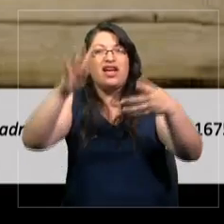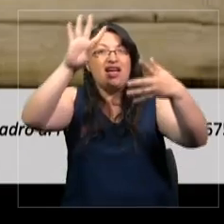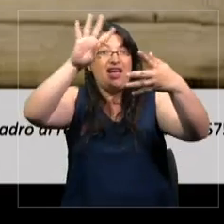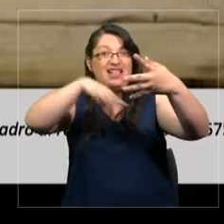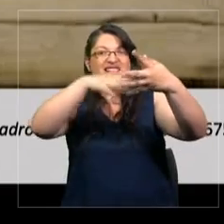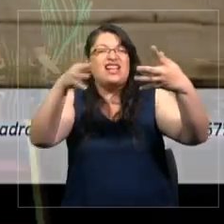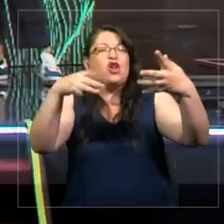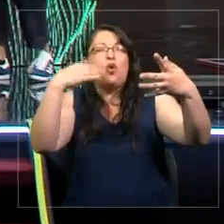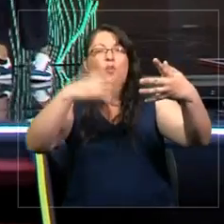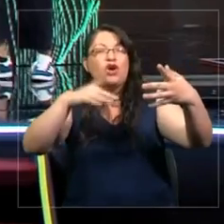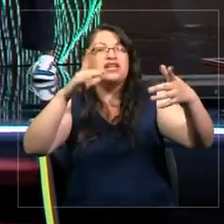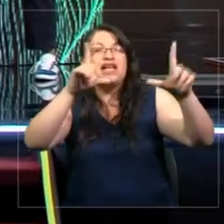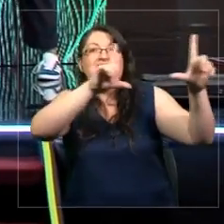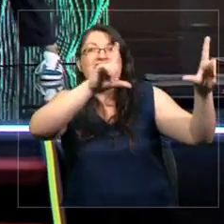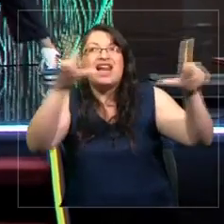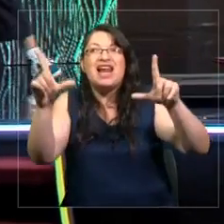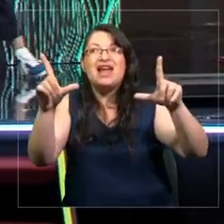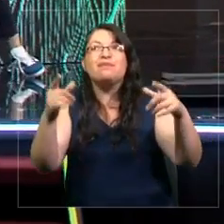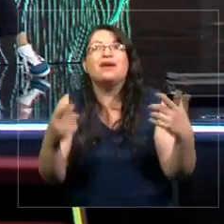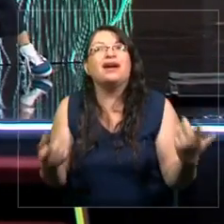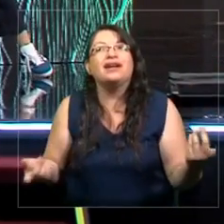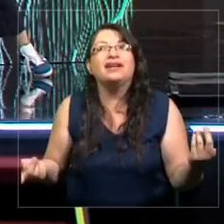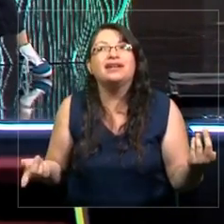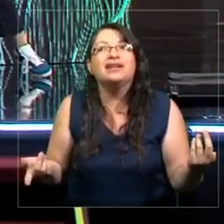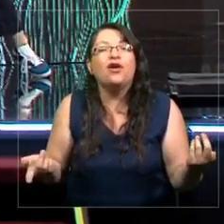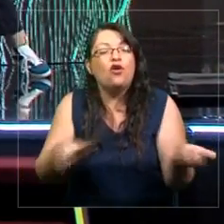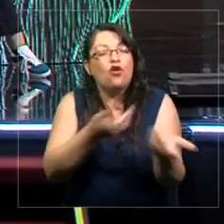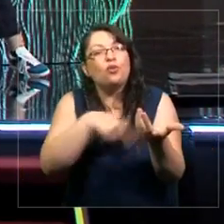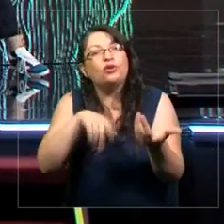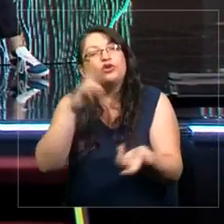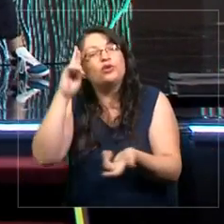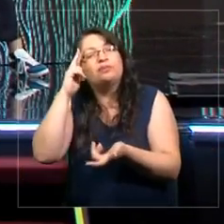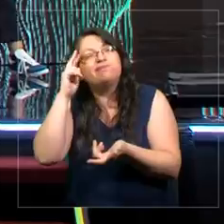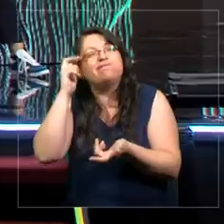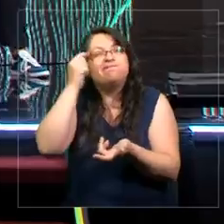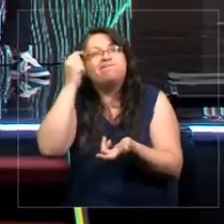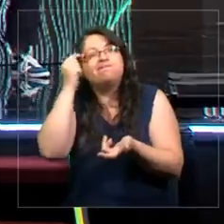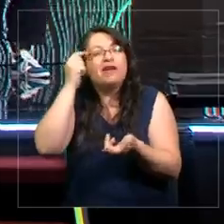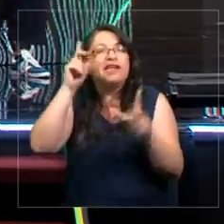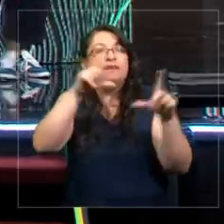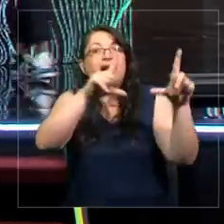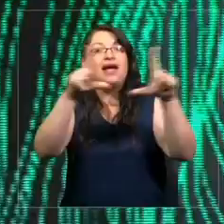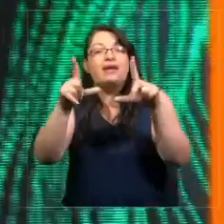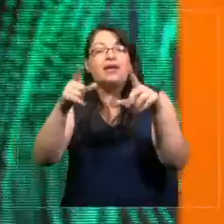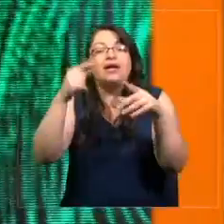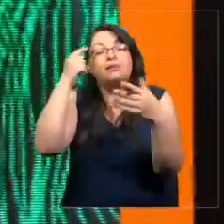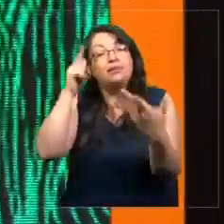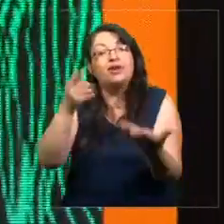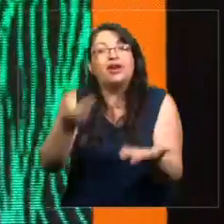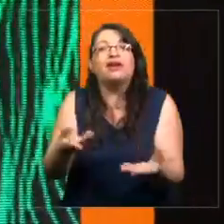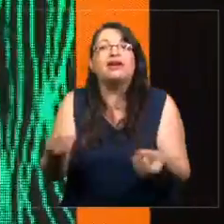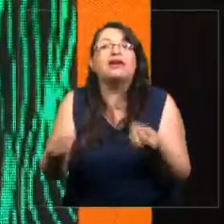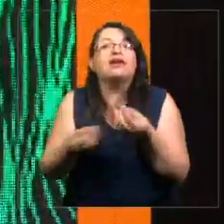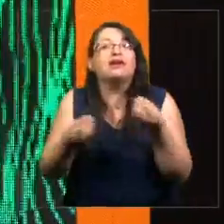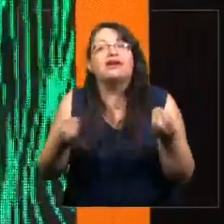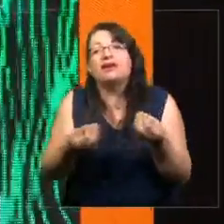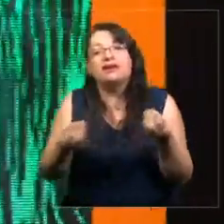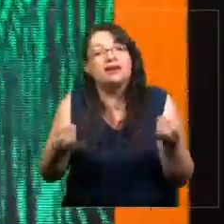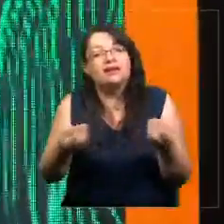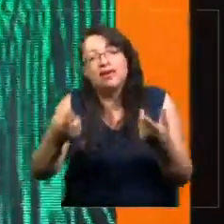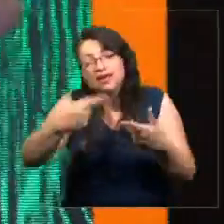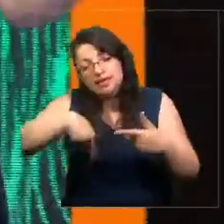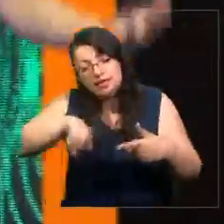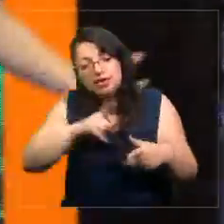es la imagen, en la tela lo importante es cómo reflexionamos sobre la imagen. El asunto es qué pasa cuando estamos